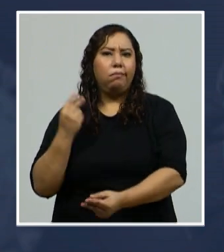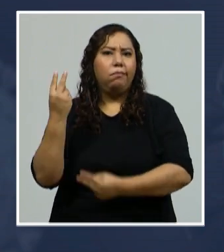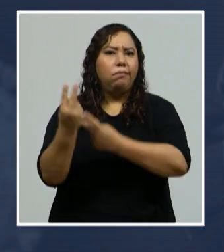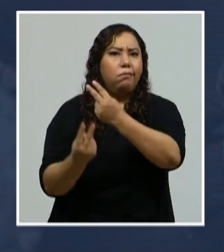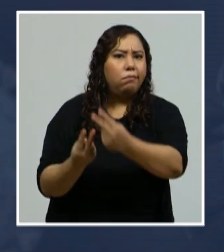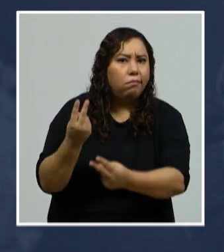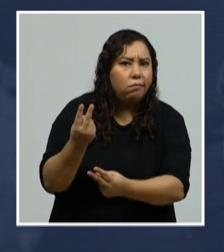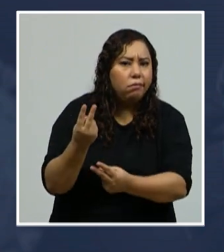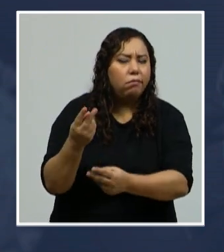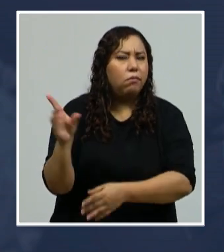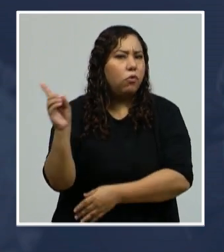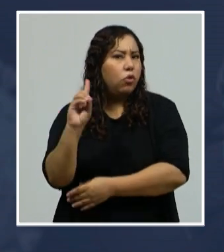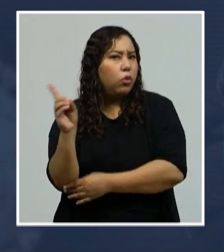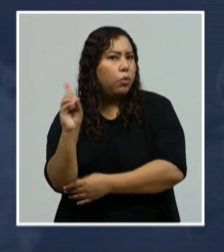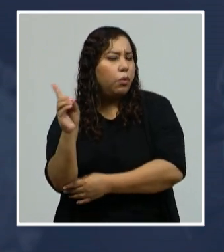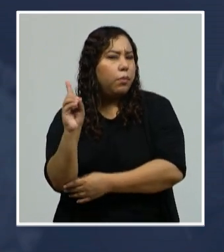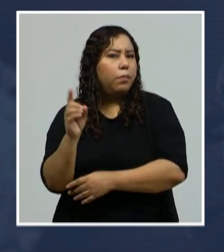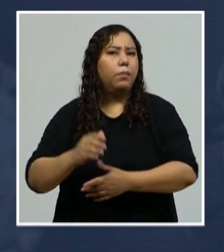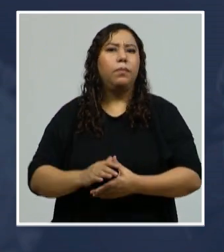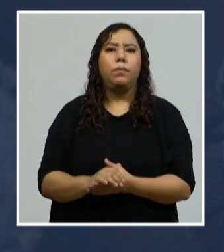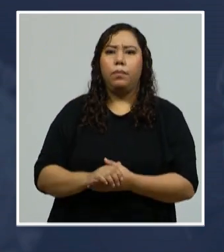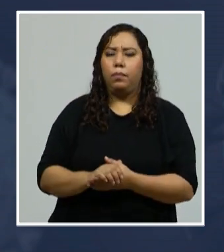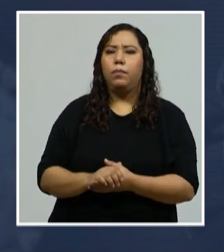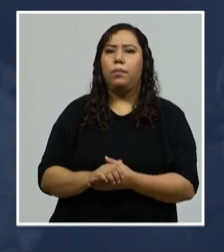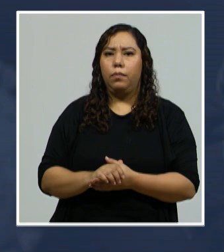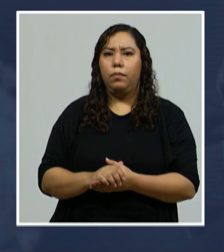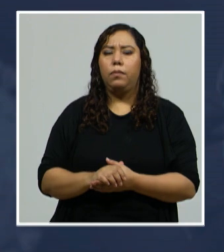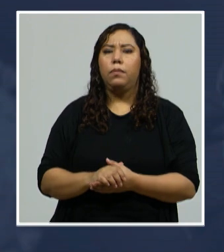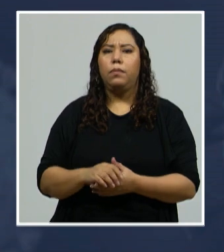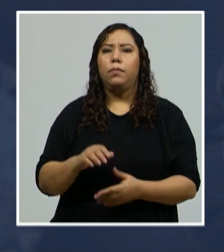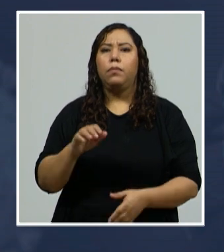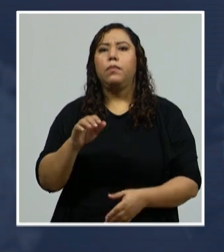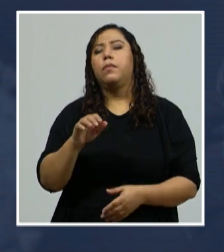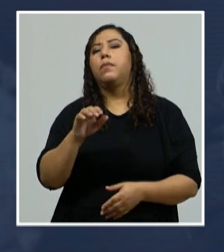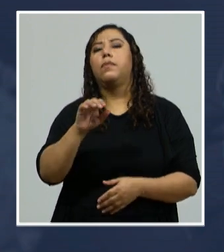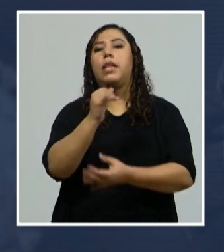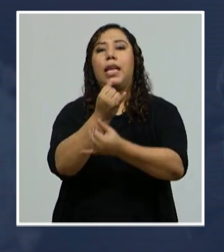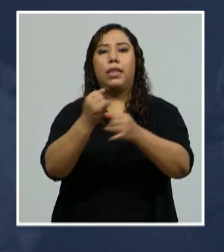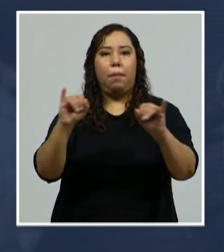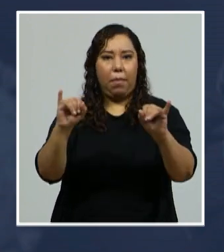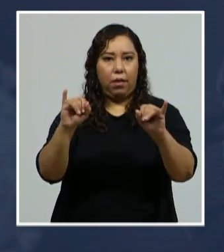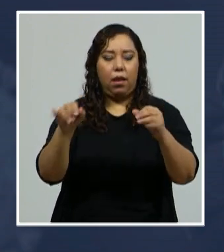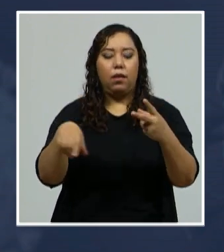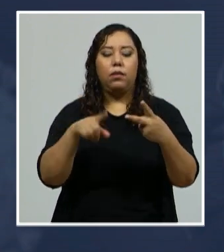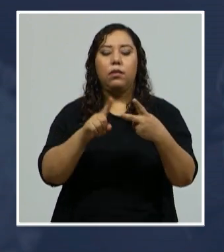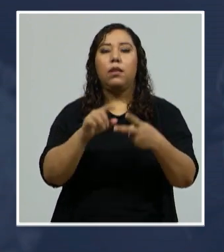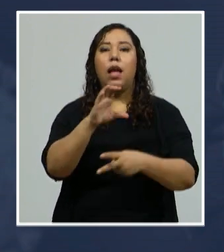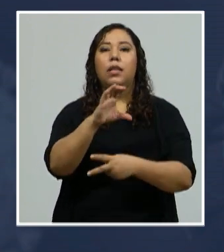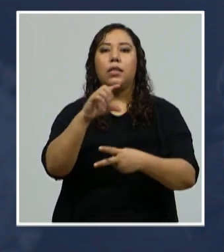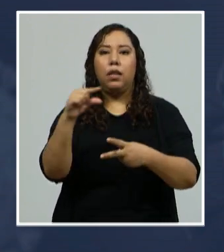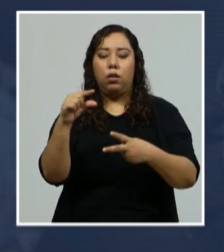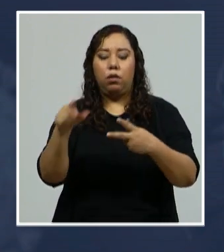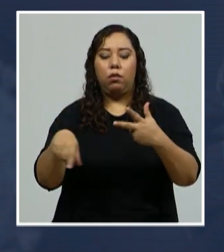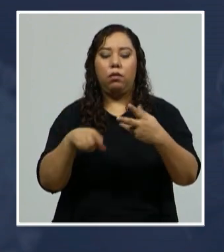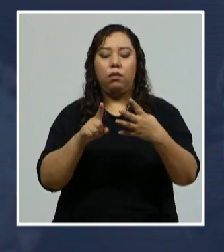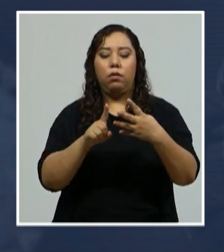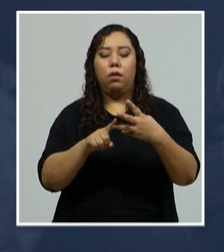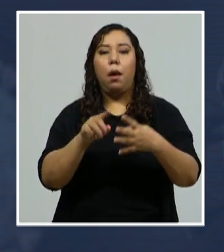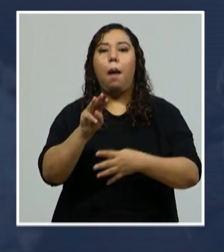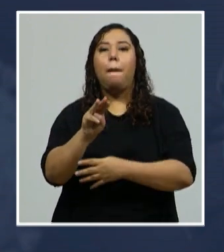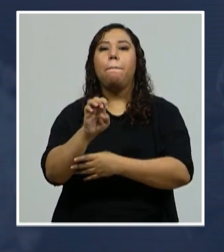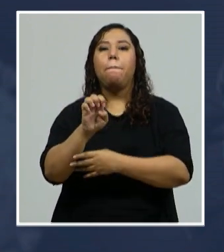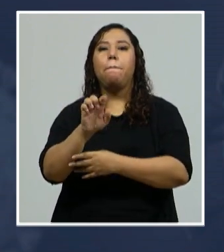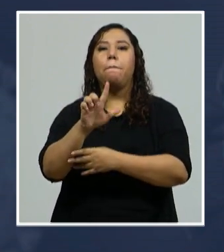estarán siendo visitadas por las brigadas contra el COVID. Colonia Alto de Independencia, Colonia Cerro Grande, Colonia Melgar